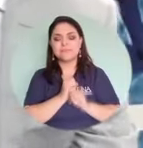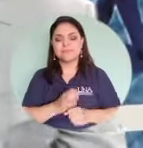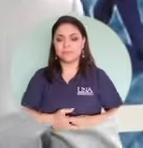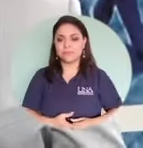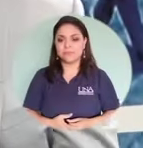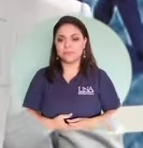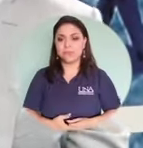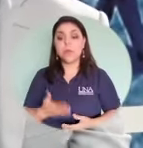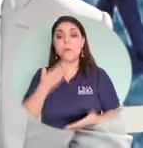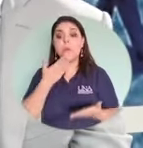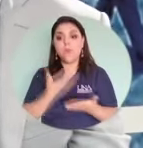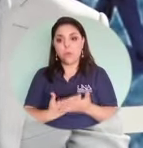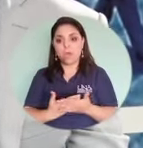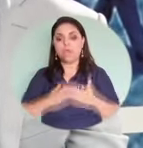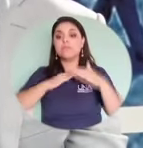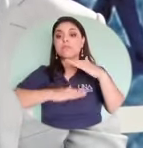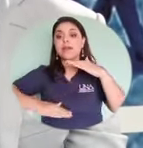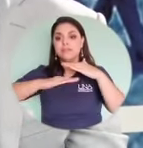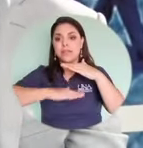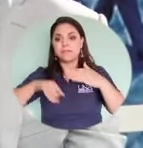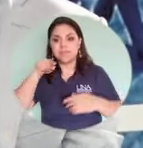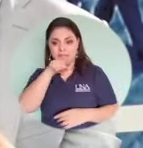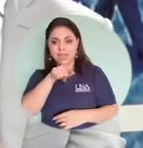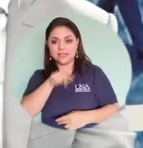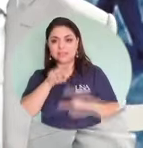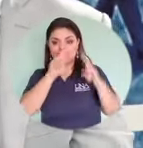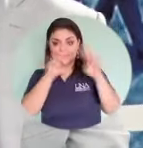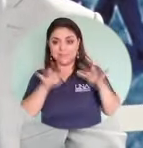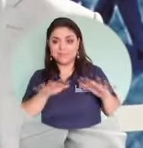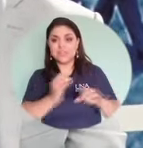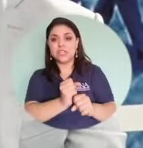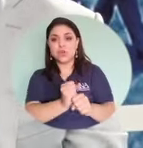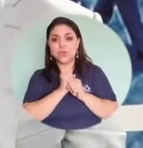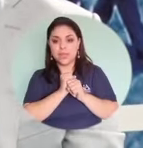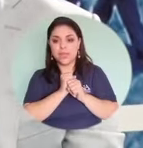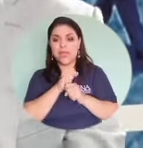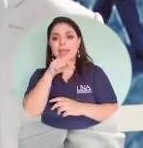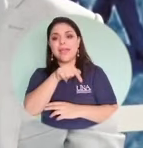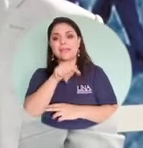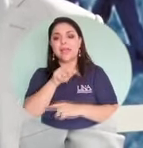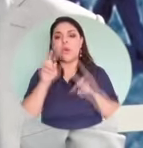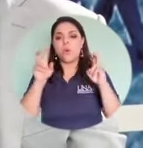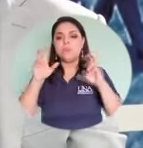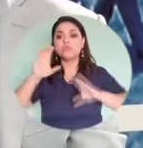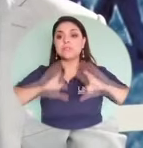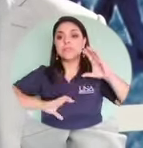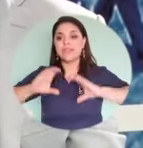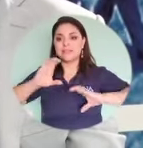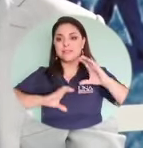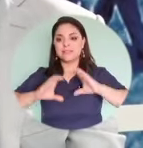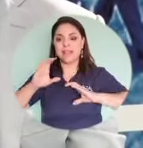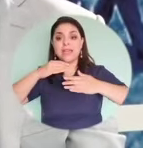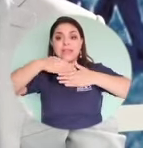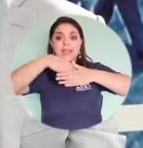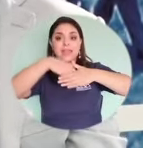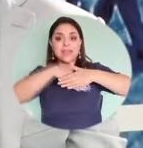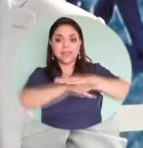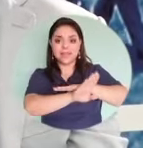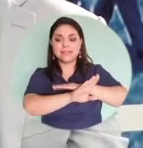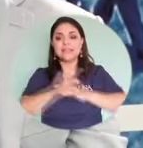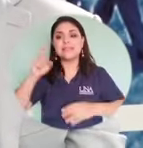la ciberseguridad es esa ciencia que ingresa, como usted bien lo dice, con la necesidad de